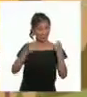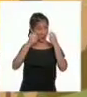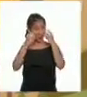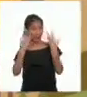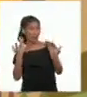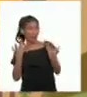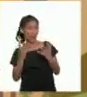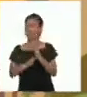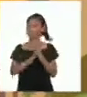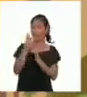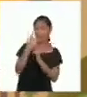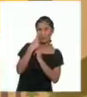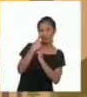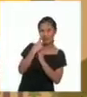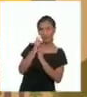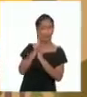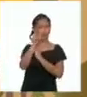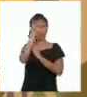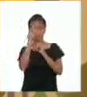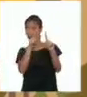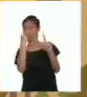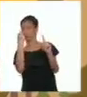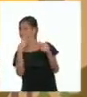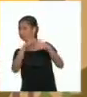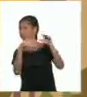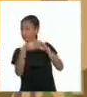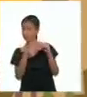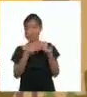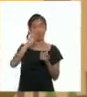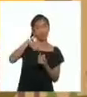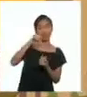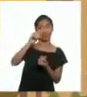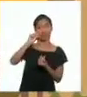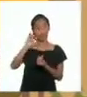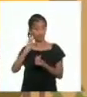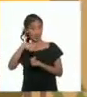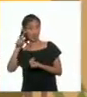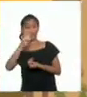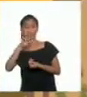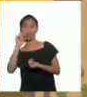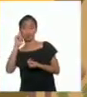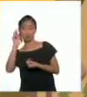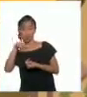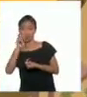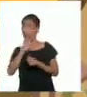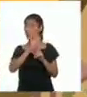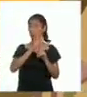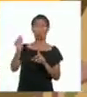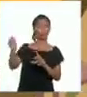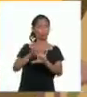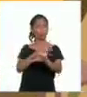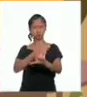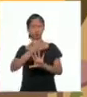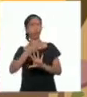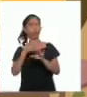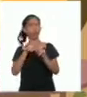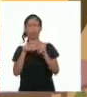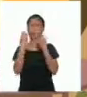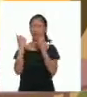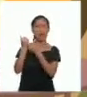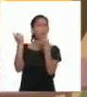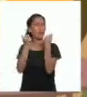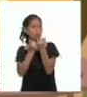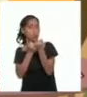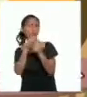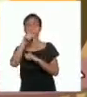increíble conocimos a un gran personaje de la historia José Faustino Sánchez Carrión su actuación contribuyó a tener un país